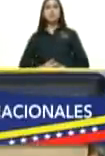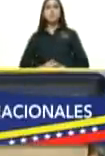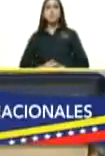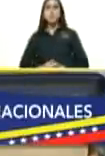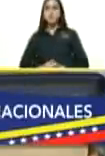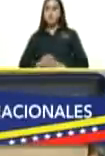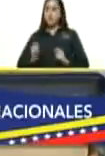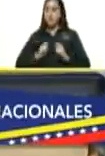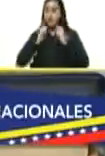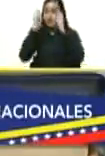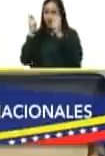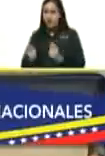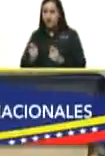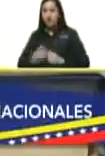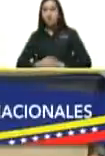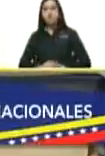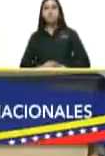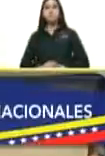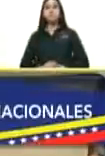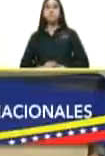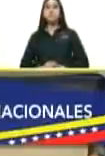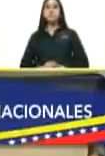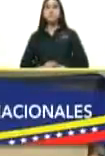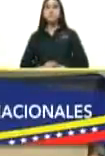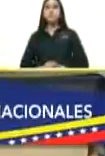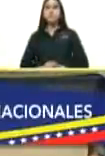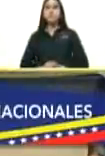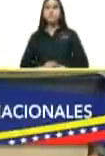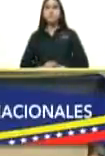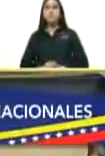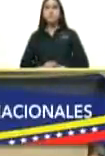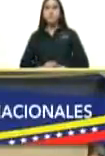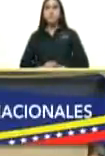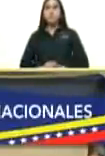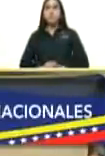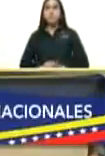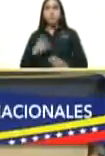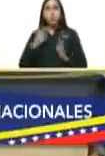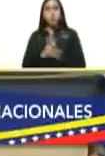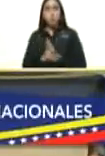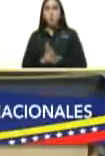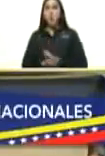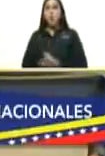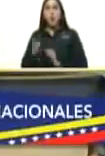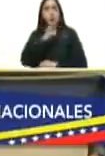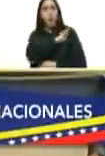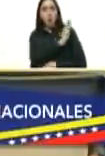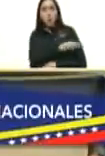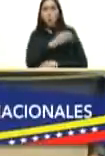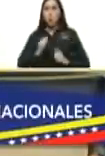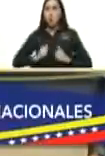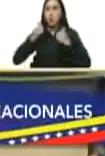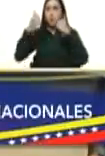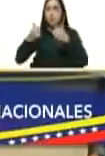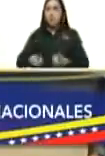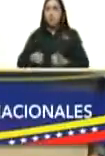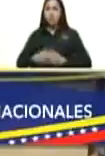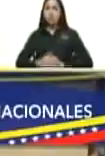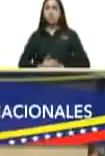designada en una designación derivada por el poder originario original